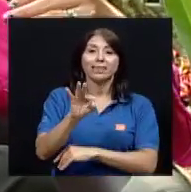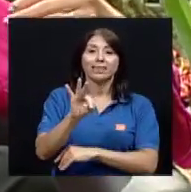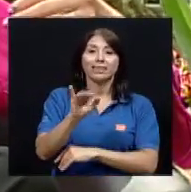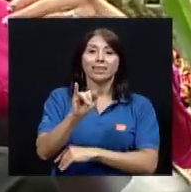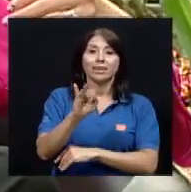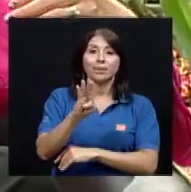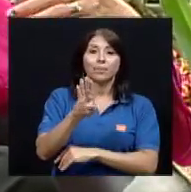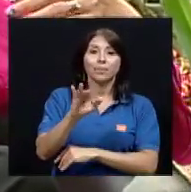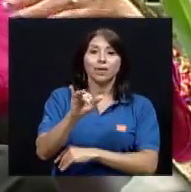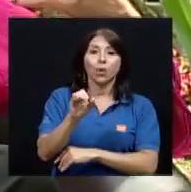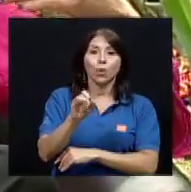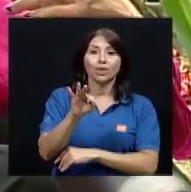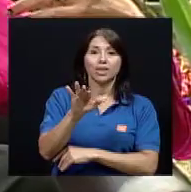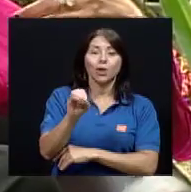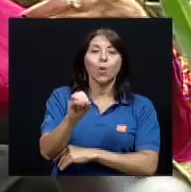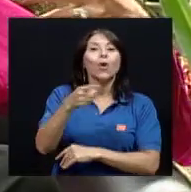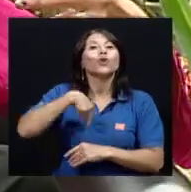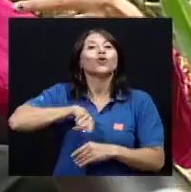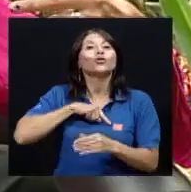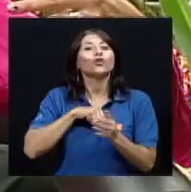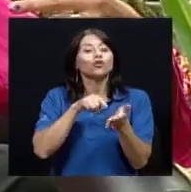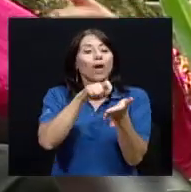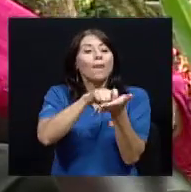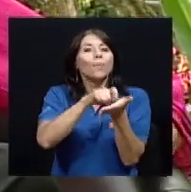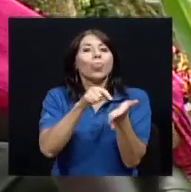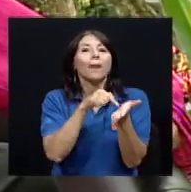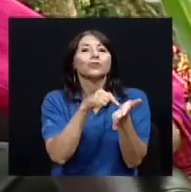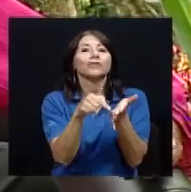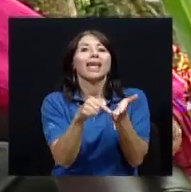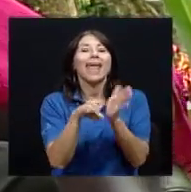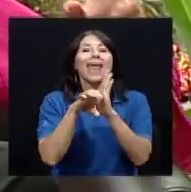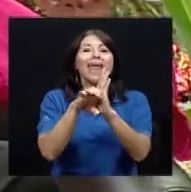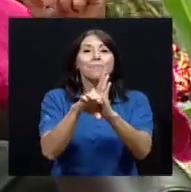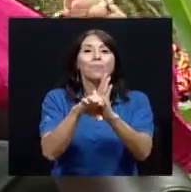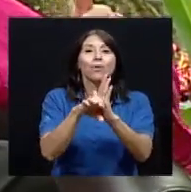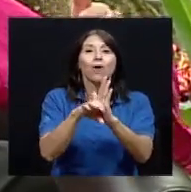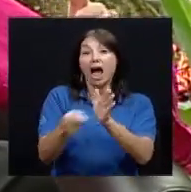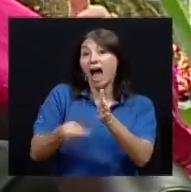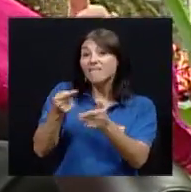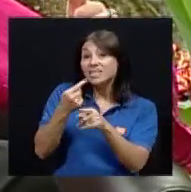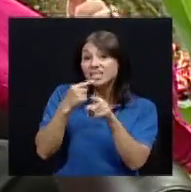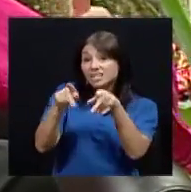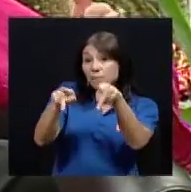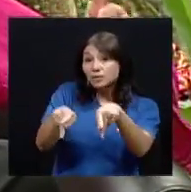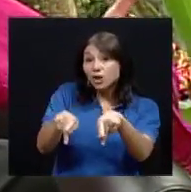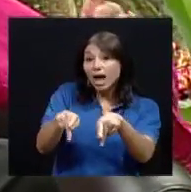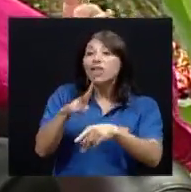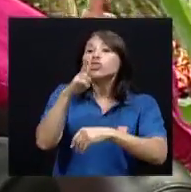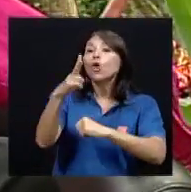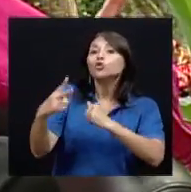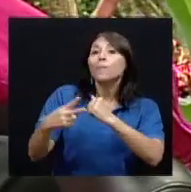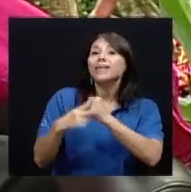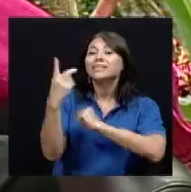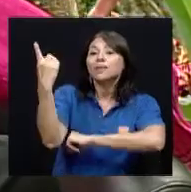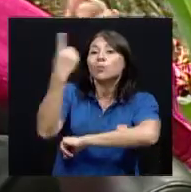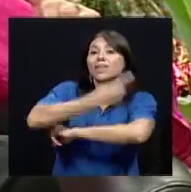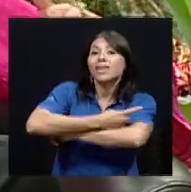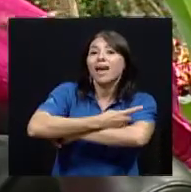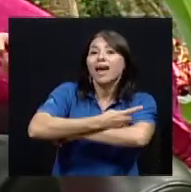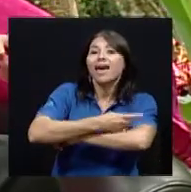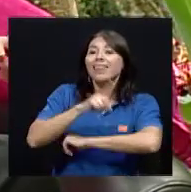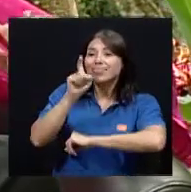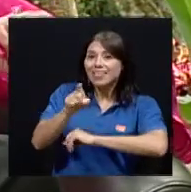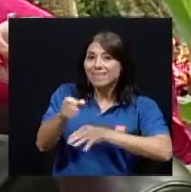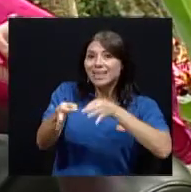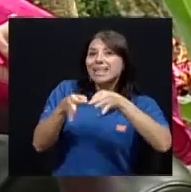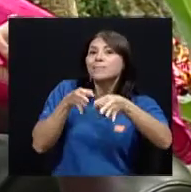ejemplos de horarios puede haber cuando le dice a paciente dos veces al día hay que ser muy claro y decirle qué significa cada 12 horas porque dos